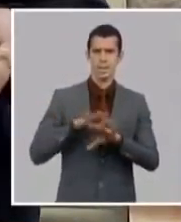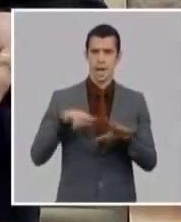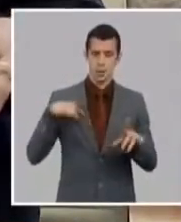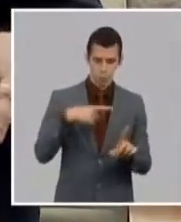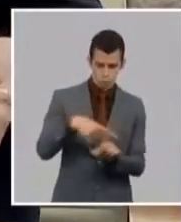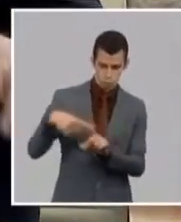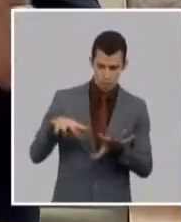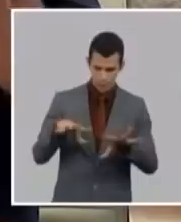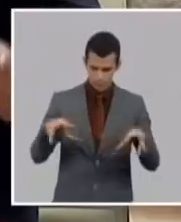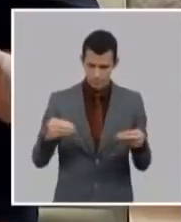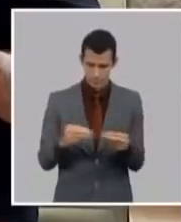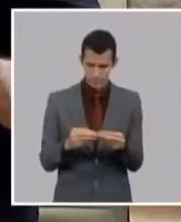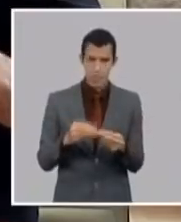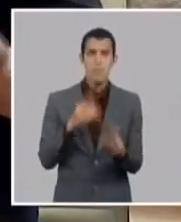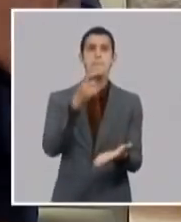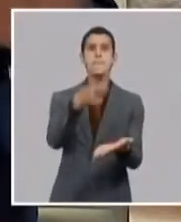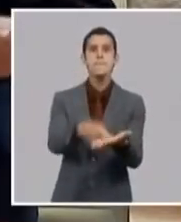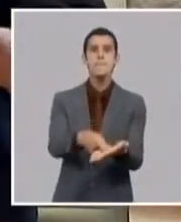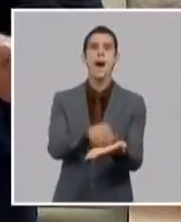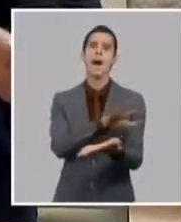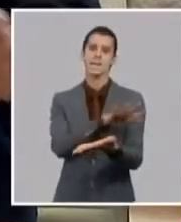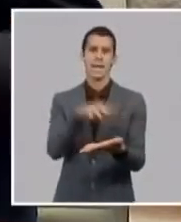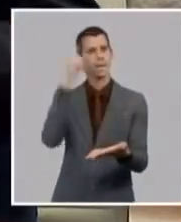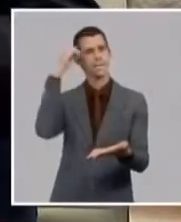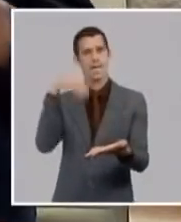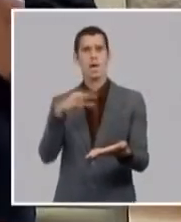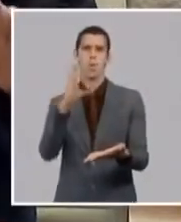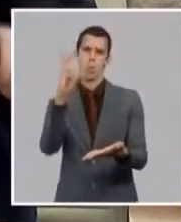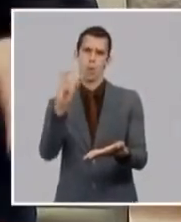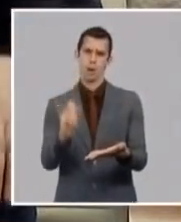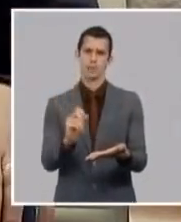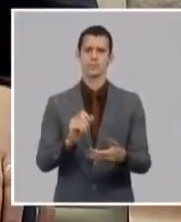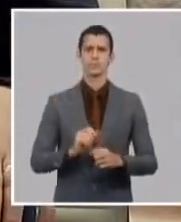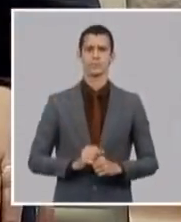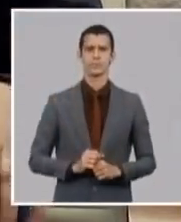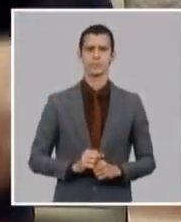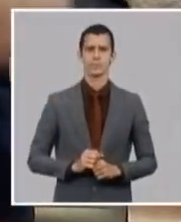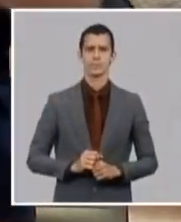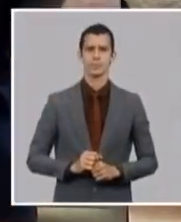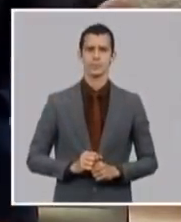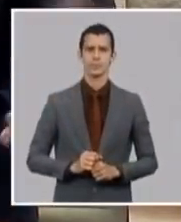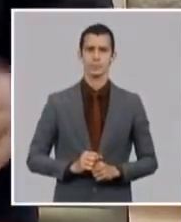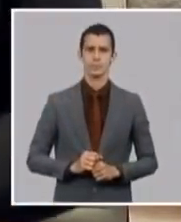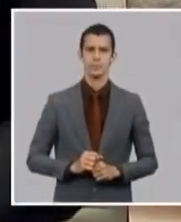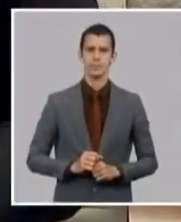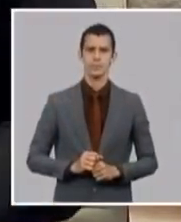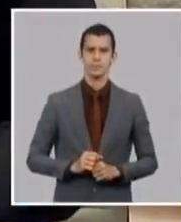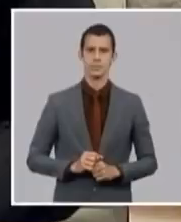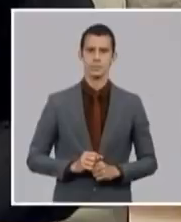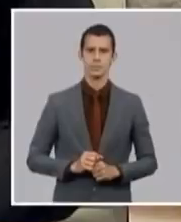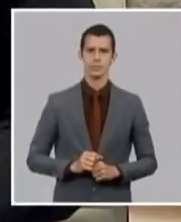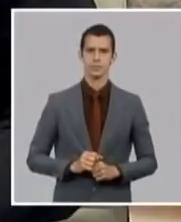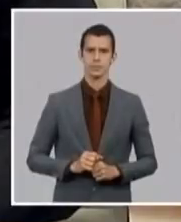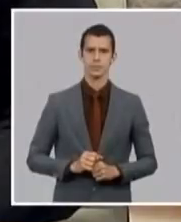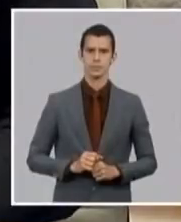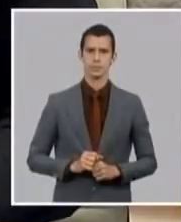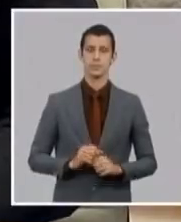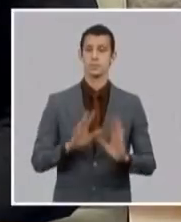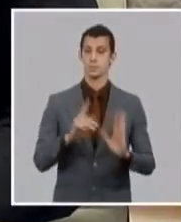las importaciones esto estamos hablando de que no incluye importaciones con carácter comercial